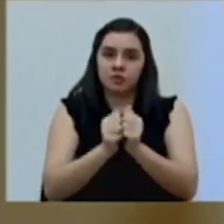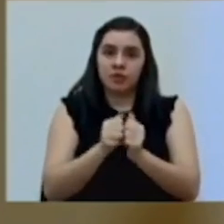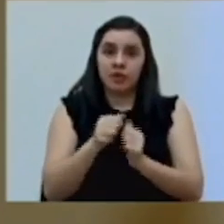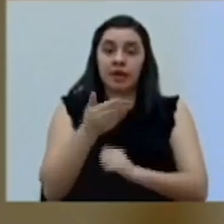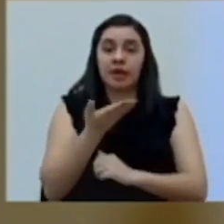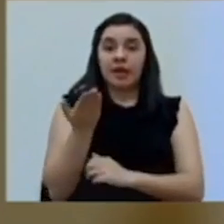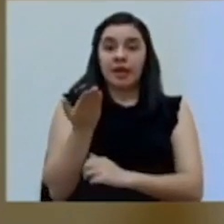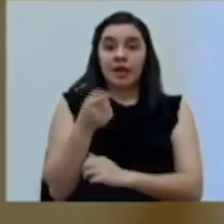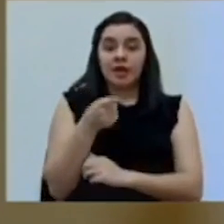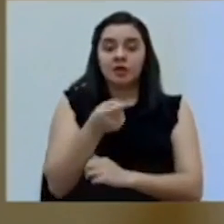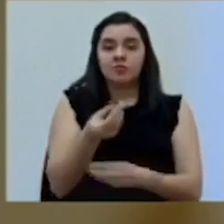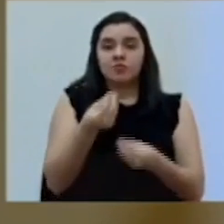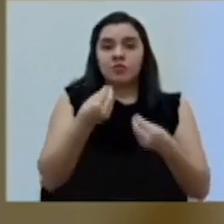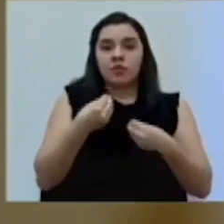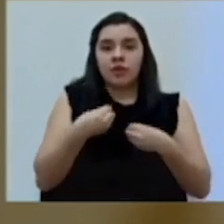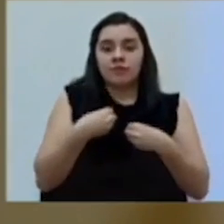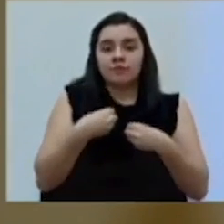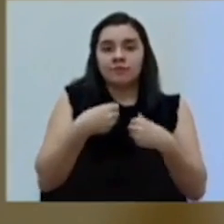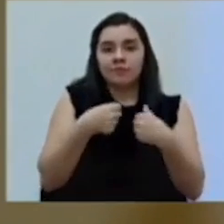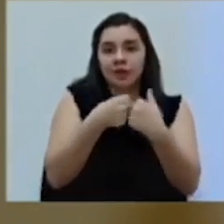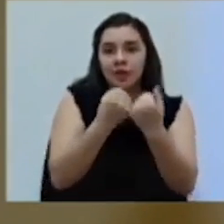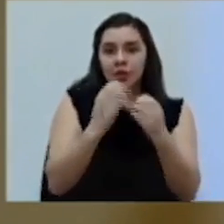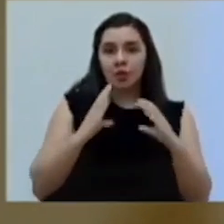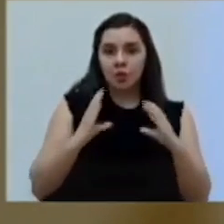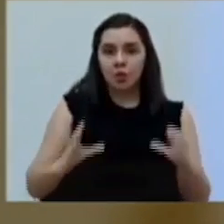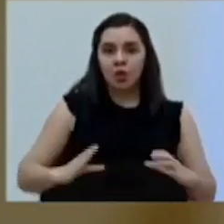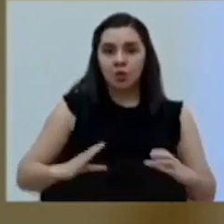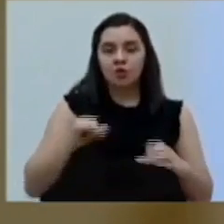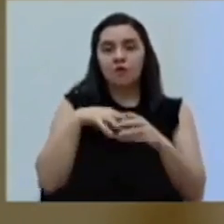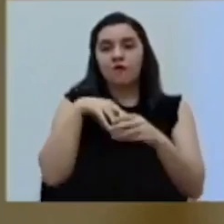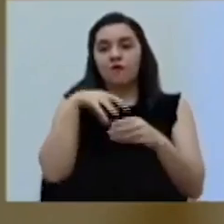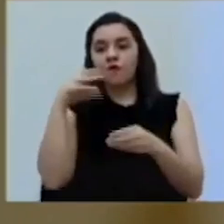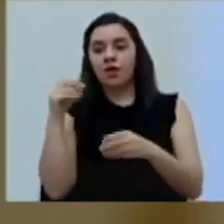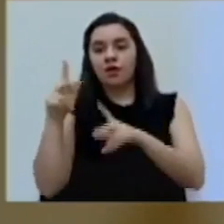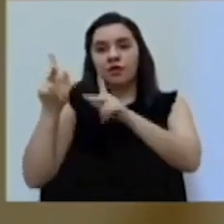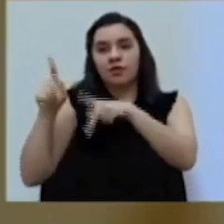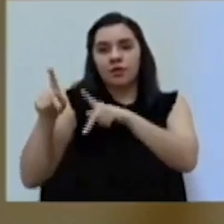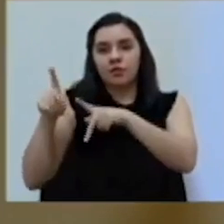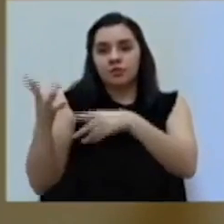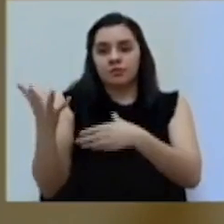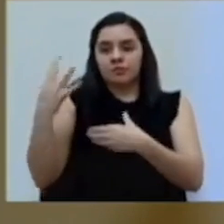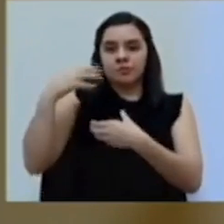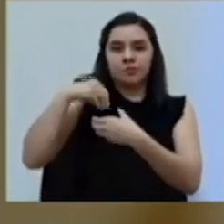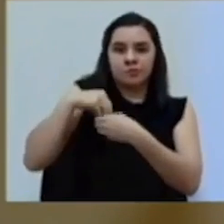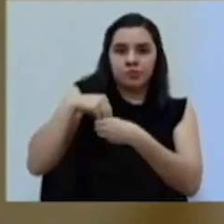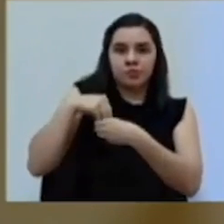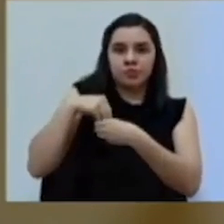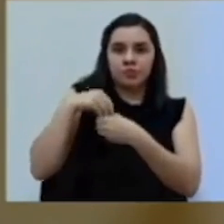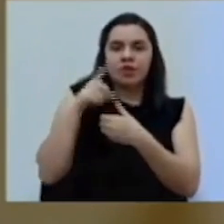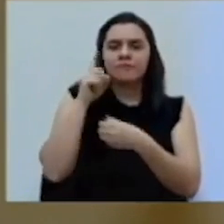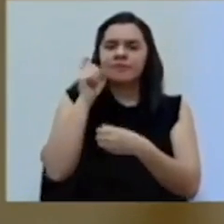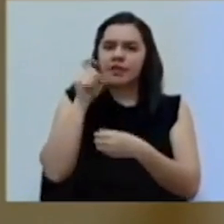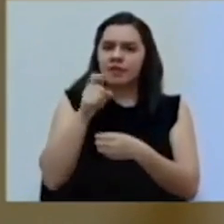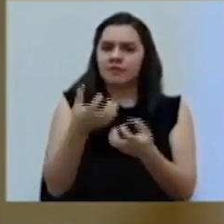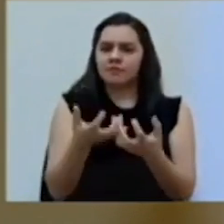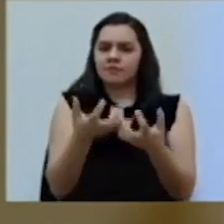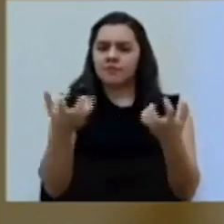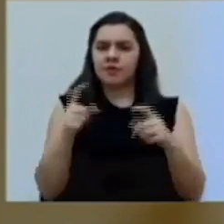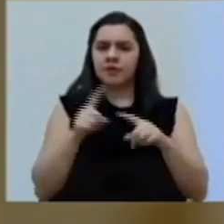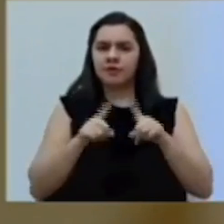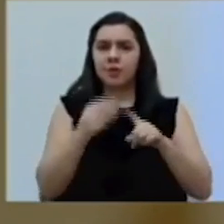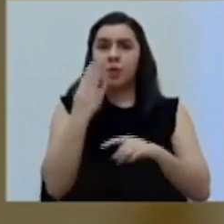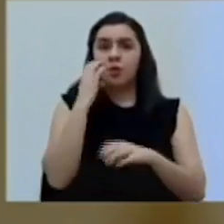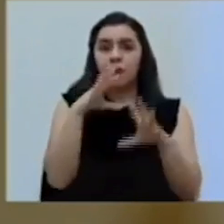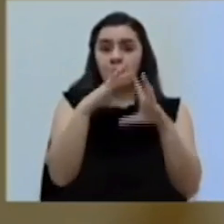son anticuerpos, pero que son producidos fuera de la persona. Entonces hay que también hacer esa diferenciación porque el